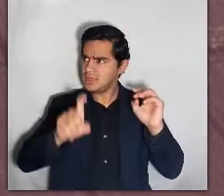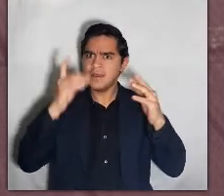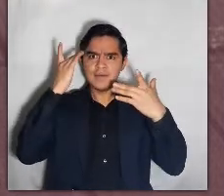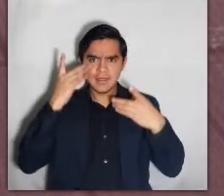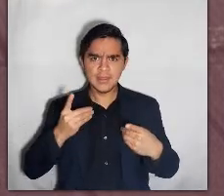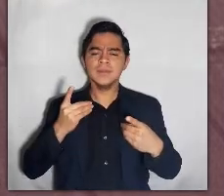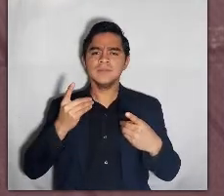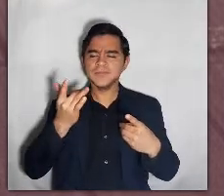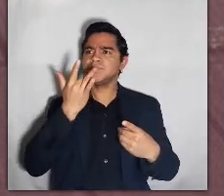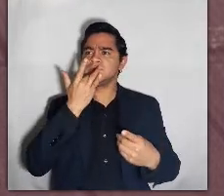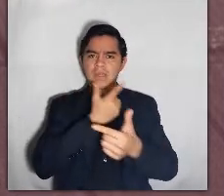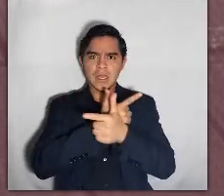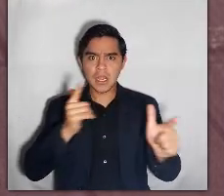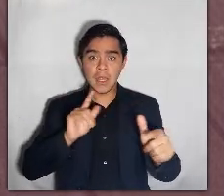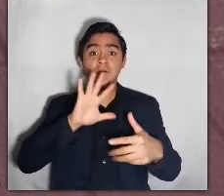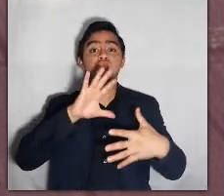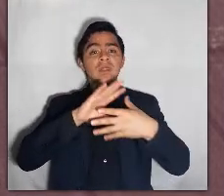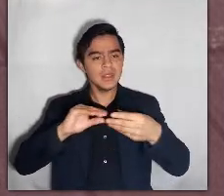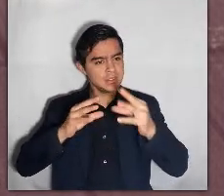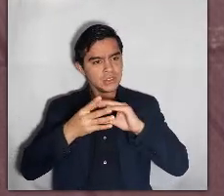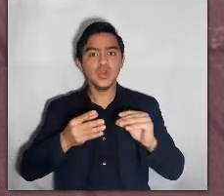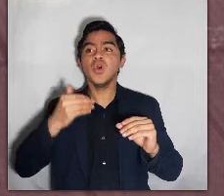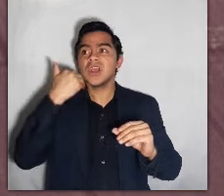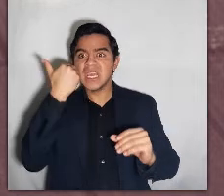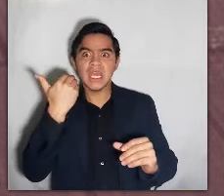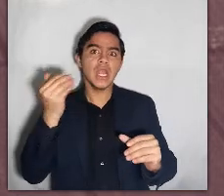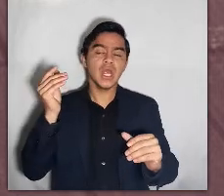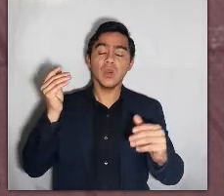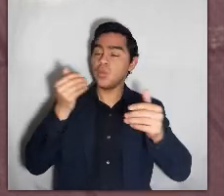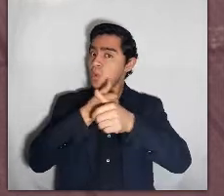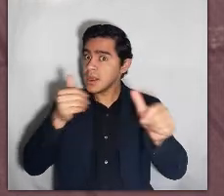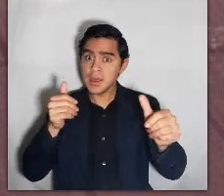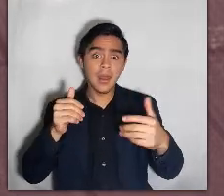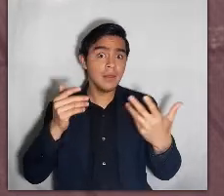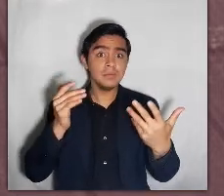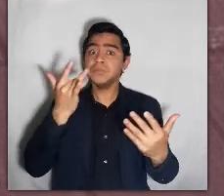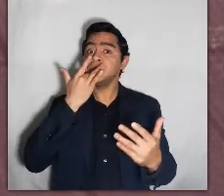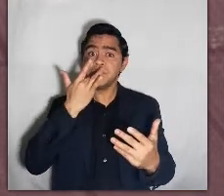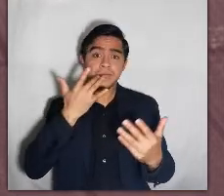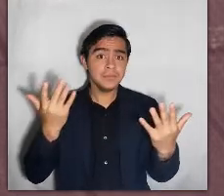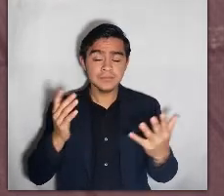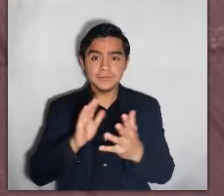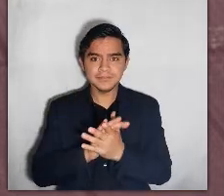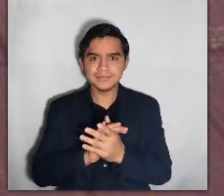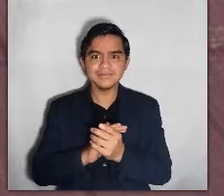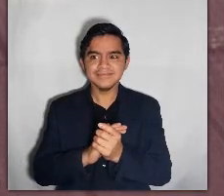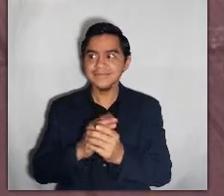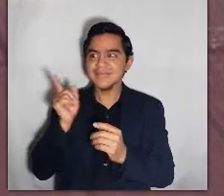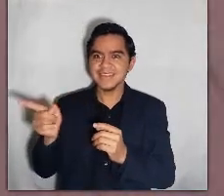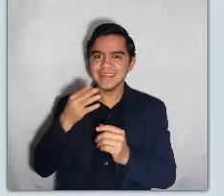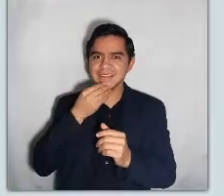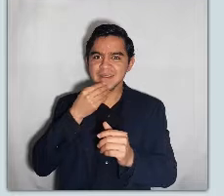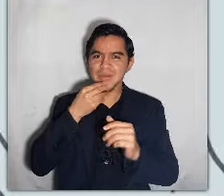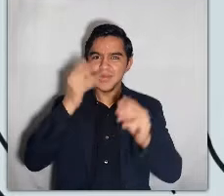princesa elija su opción libremente y termine su cuento donde y con quien más le apetezca. ¿Pero saben una